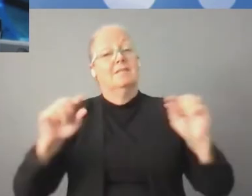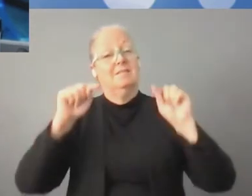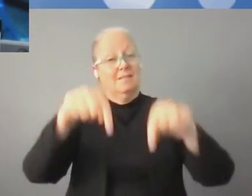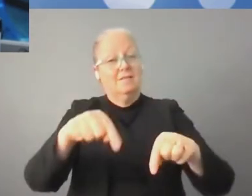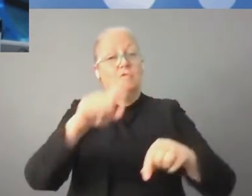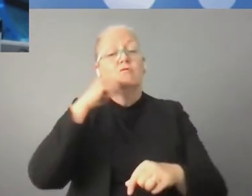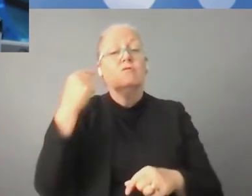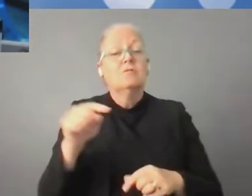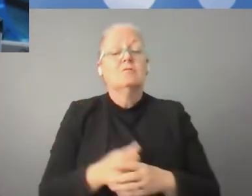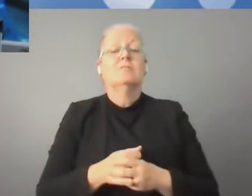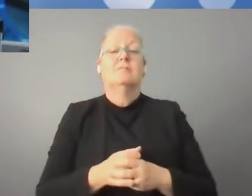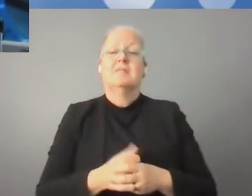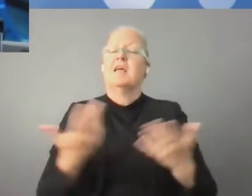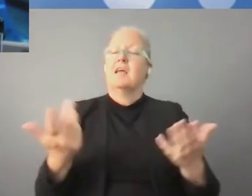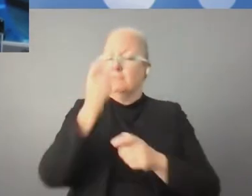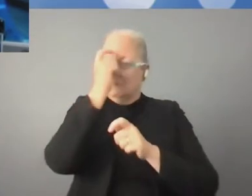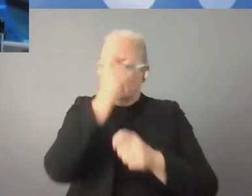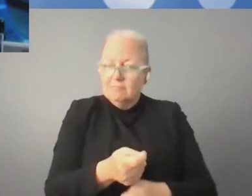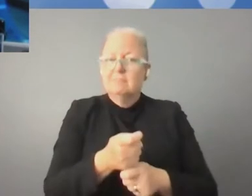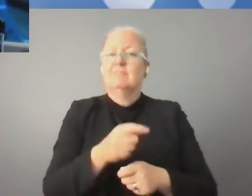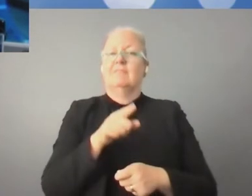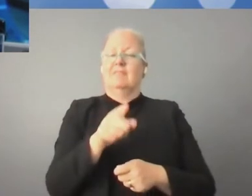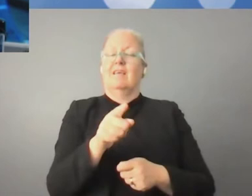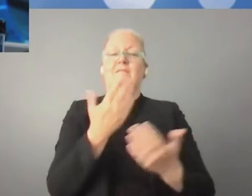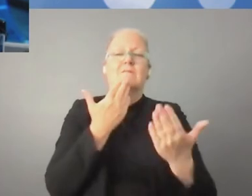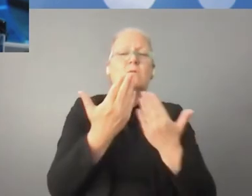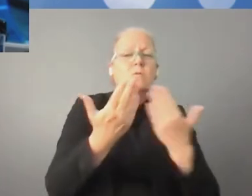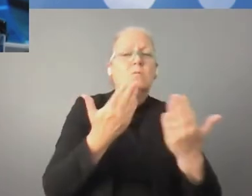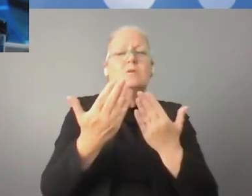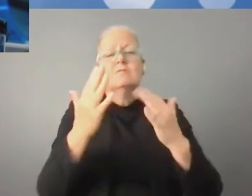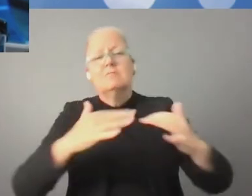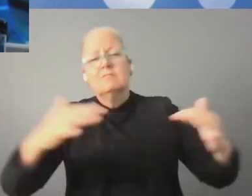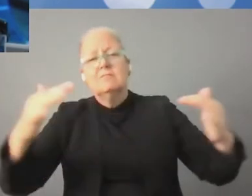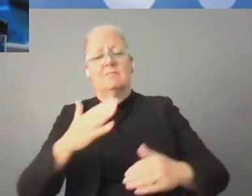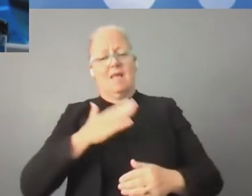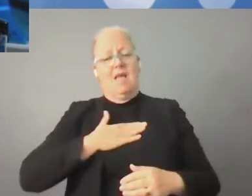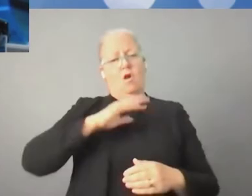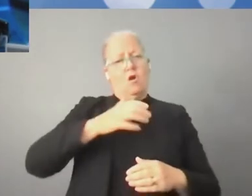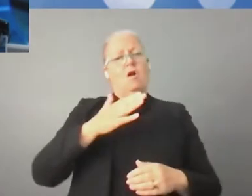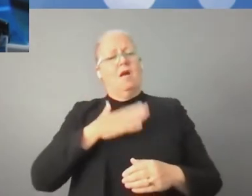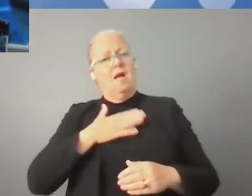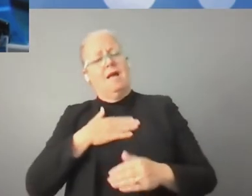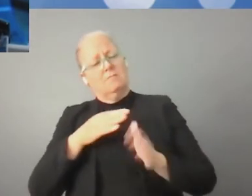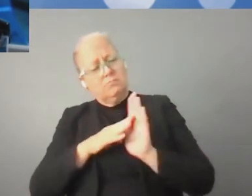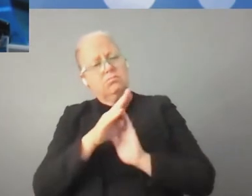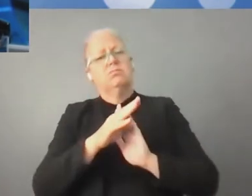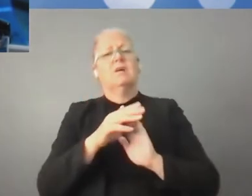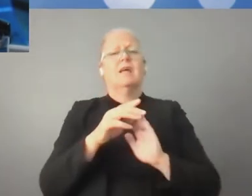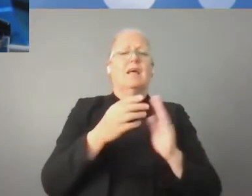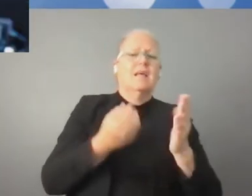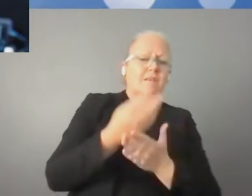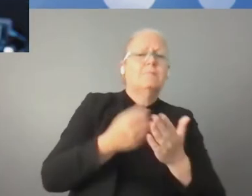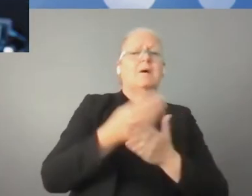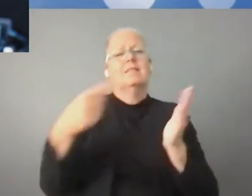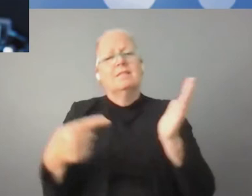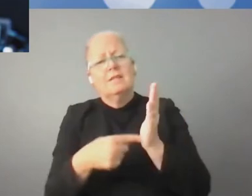Será la 20 edición de este foro y será un placer recibir a todos